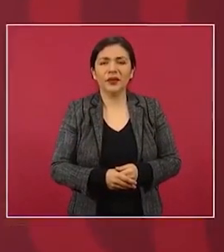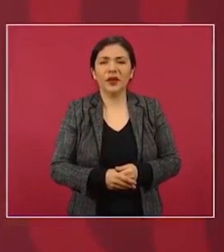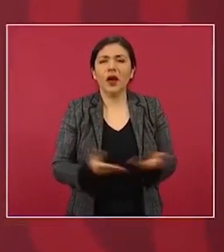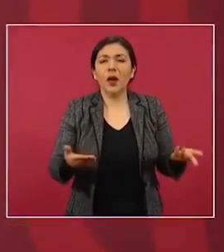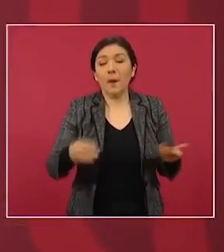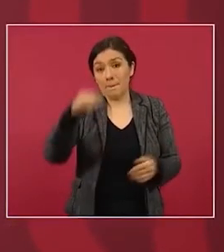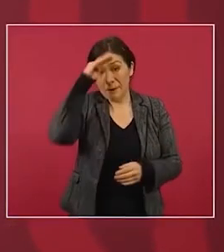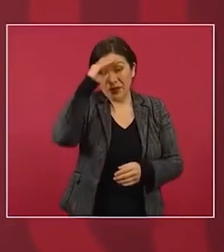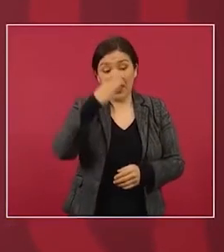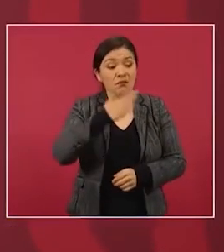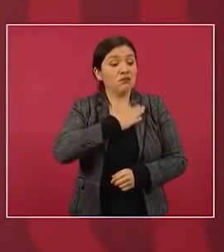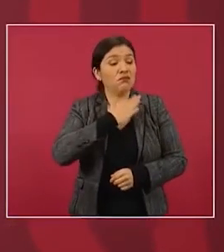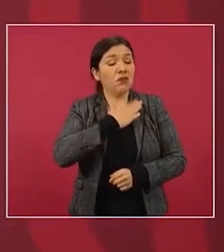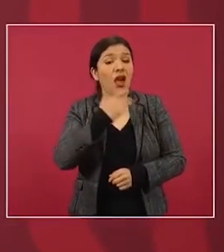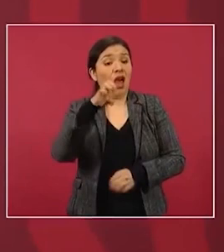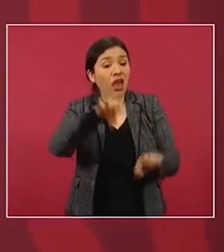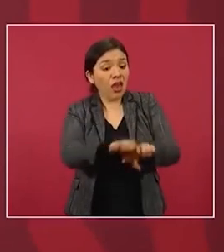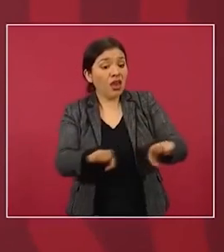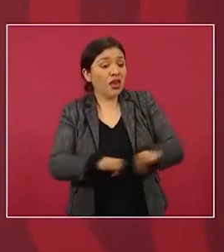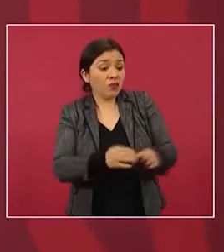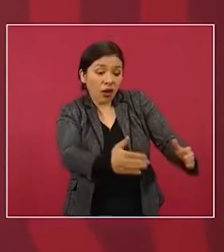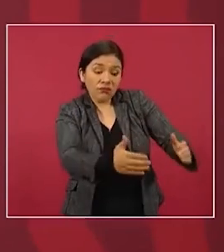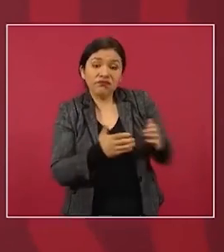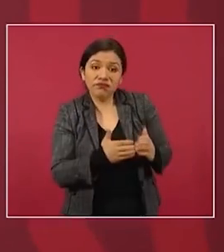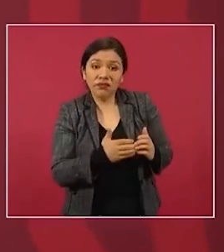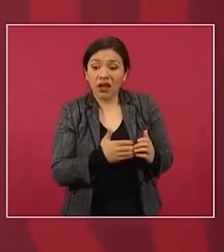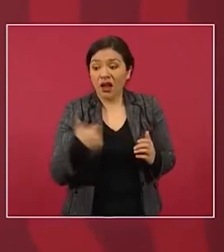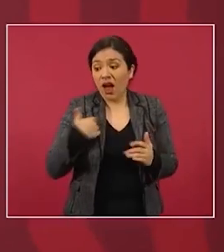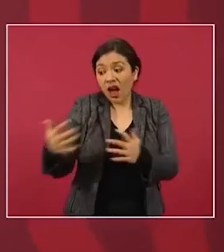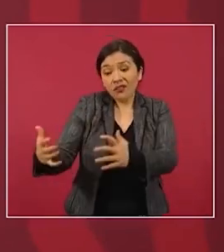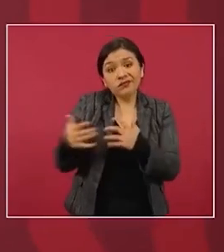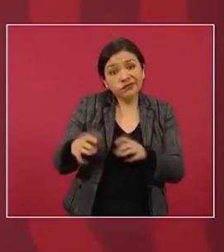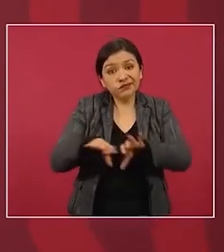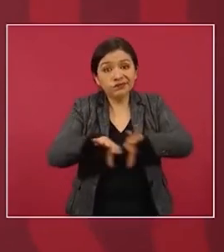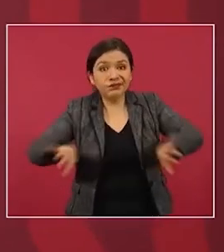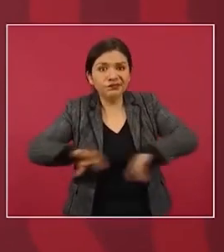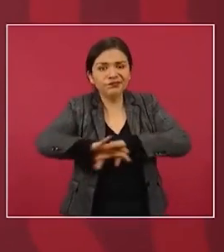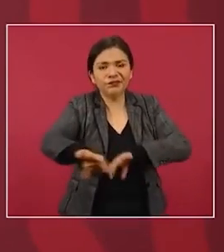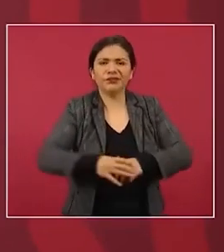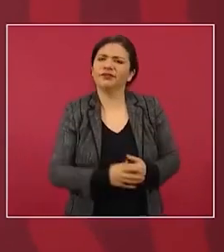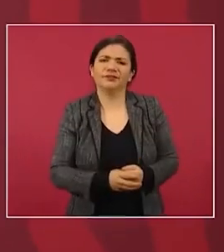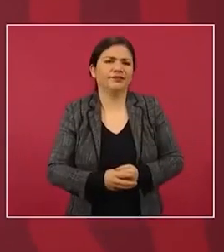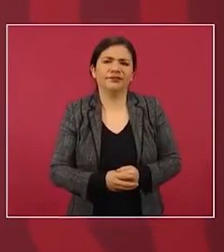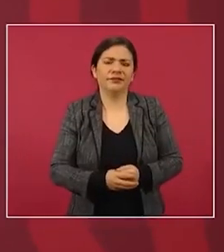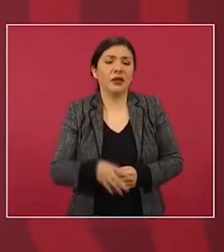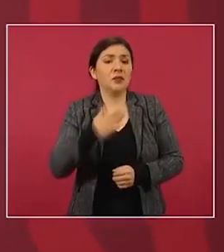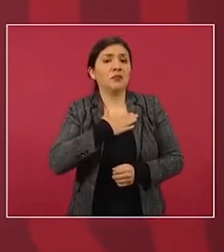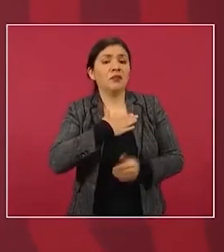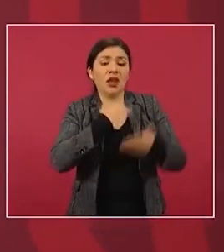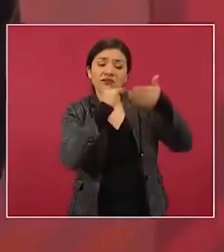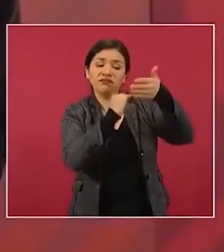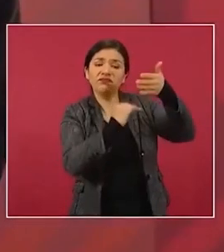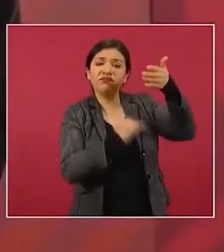mi equipo, nada de que estos son mis promotores, nada de que esta es mi agenda.